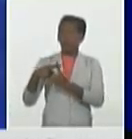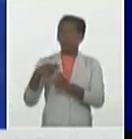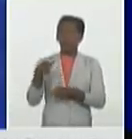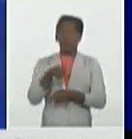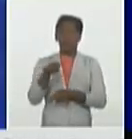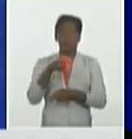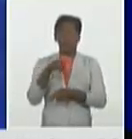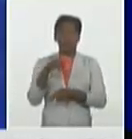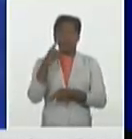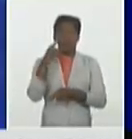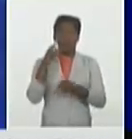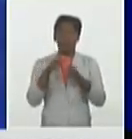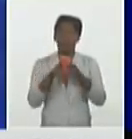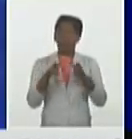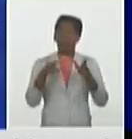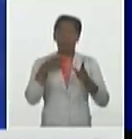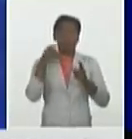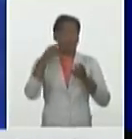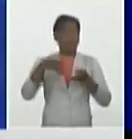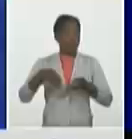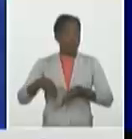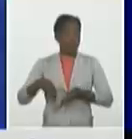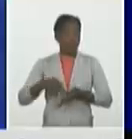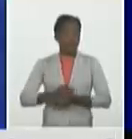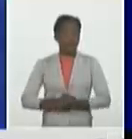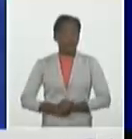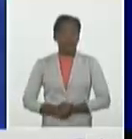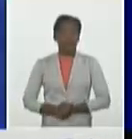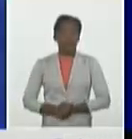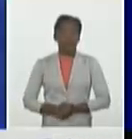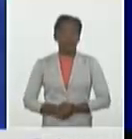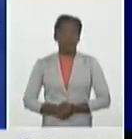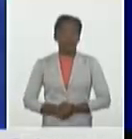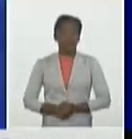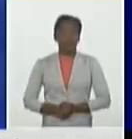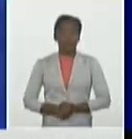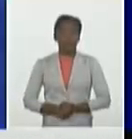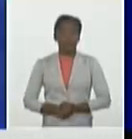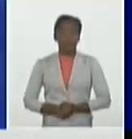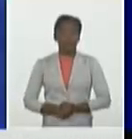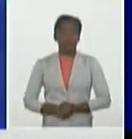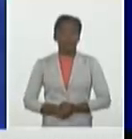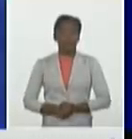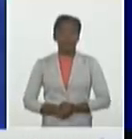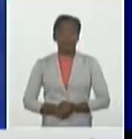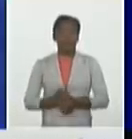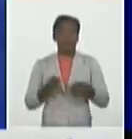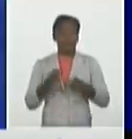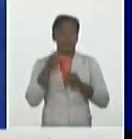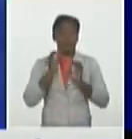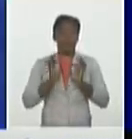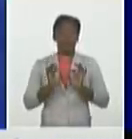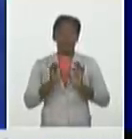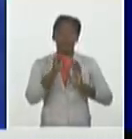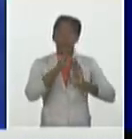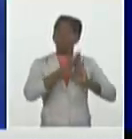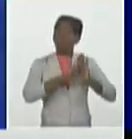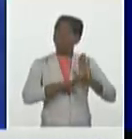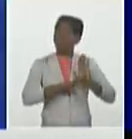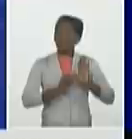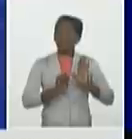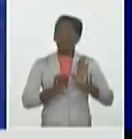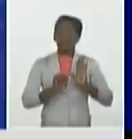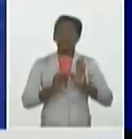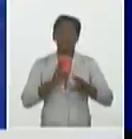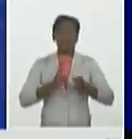el impacto de las medidas, el impacto de las posibles acciones